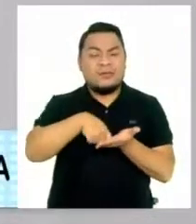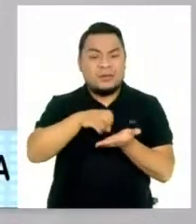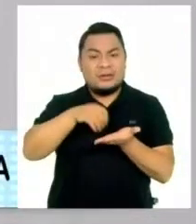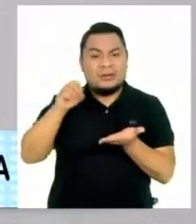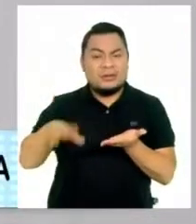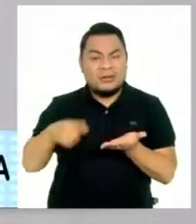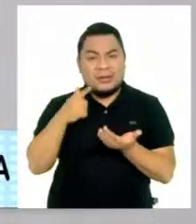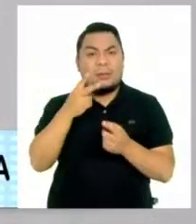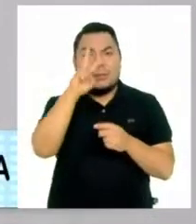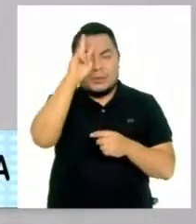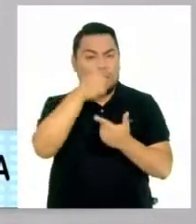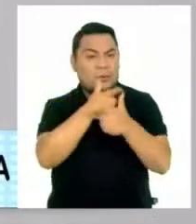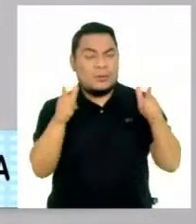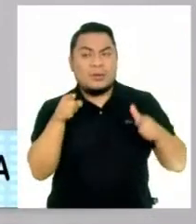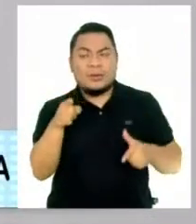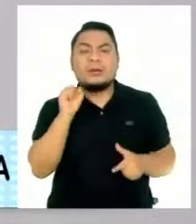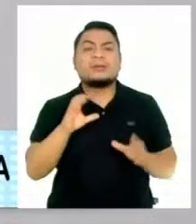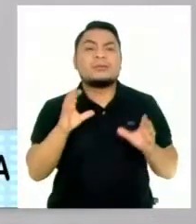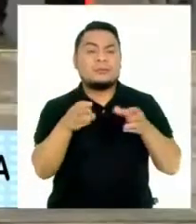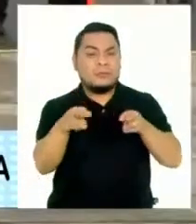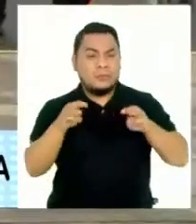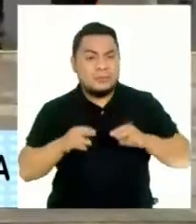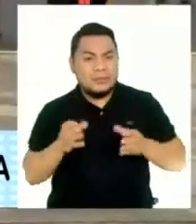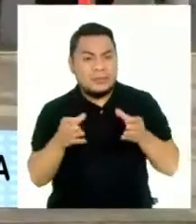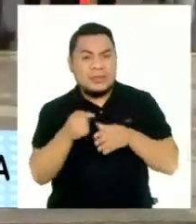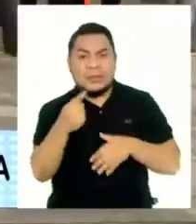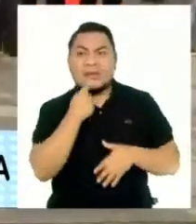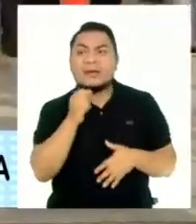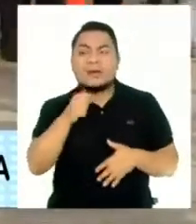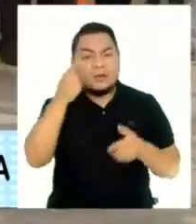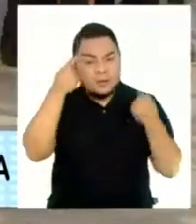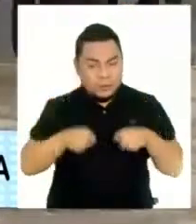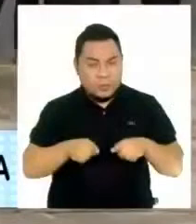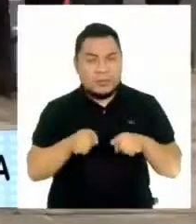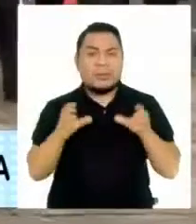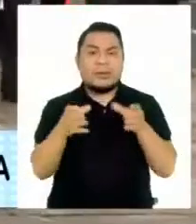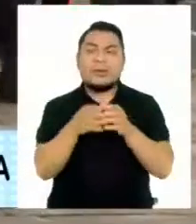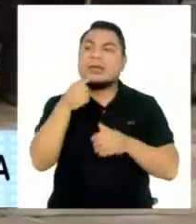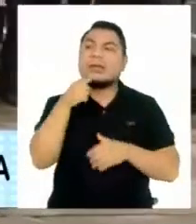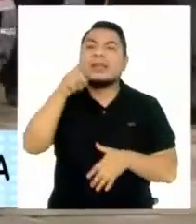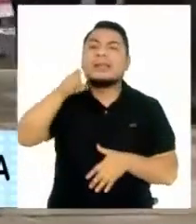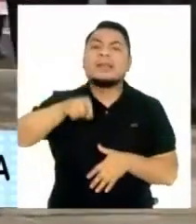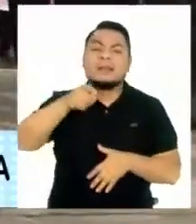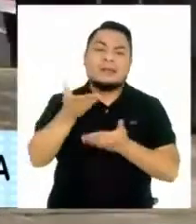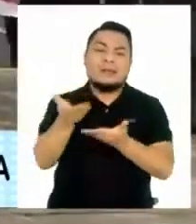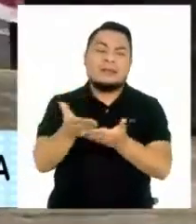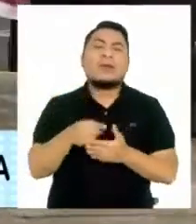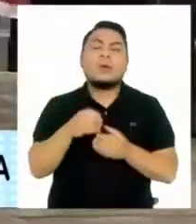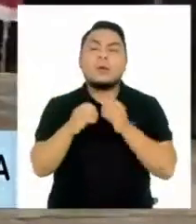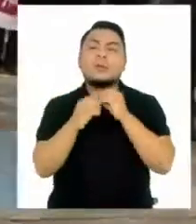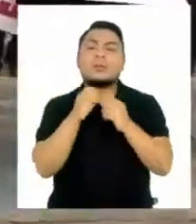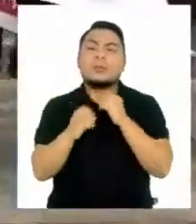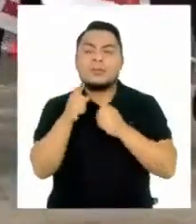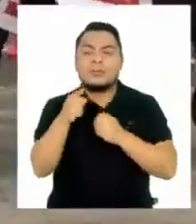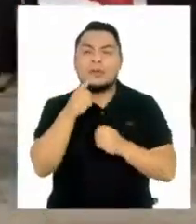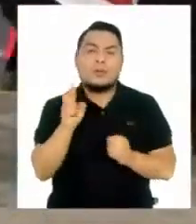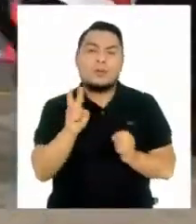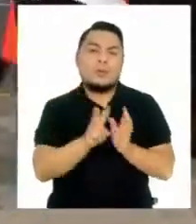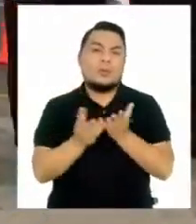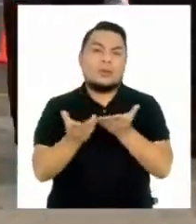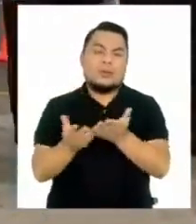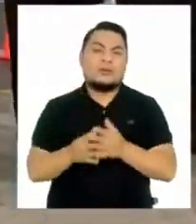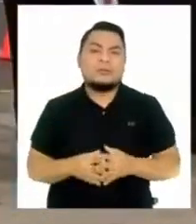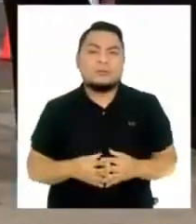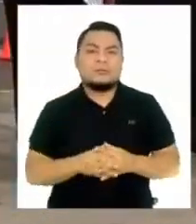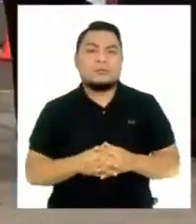de Perú Libre de la moción de vacancia contra la mesa directiva, dijo que fue un acuerdo de bancada y es que era necesario corregir un acto involuntario.